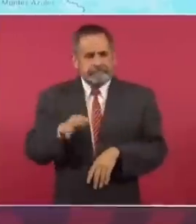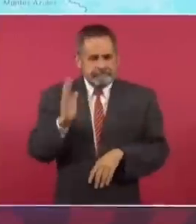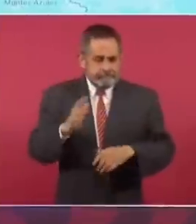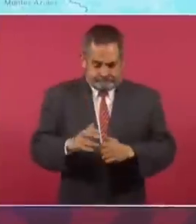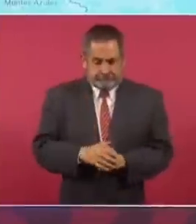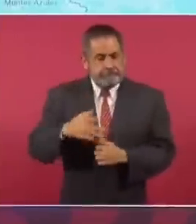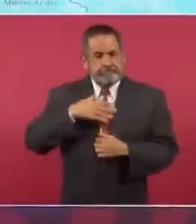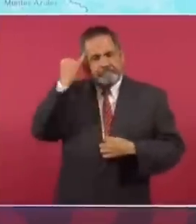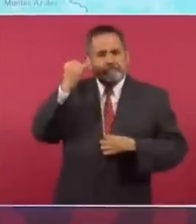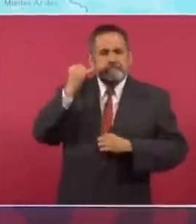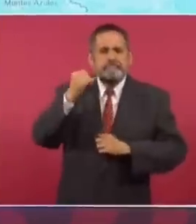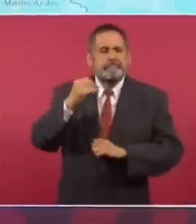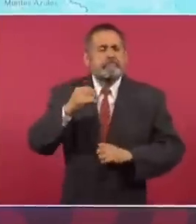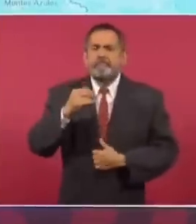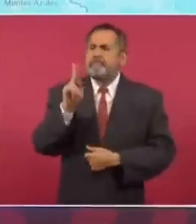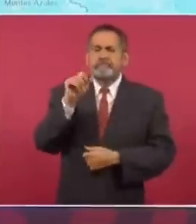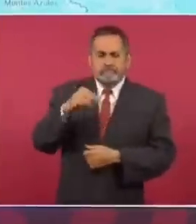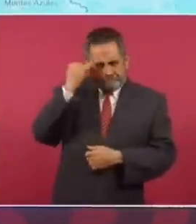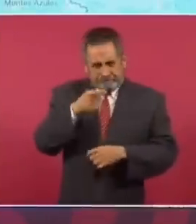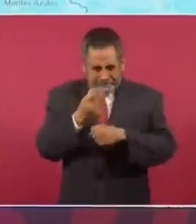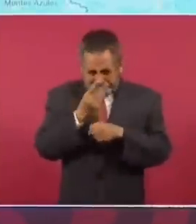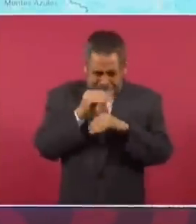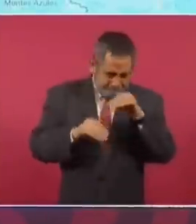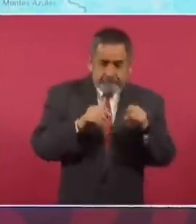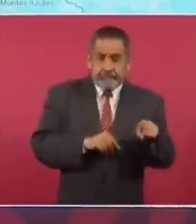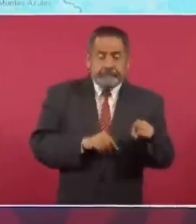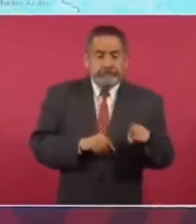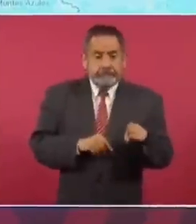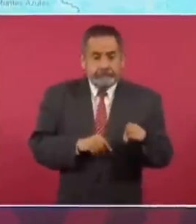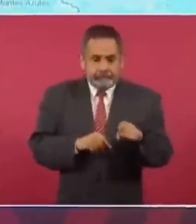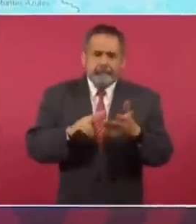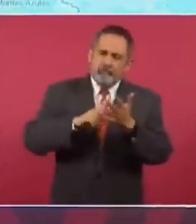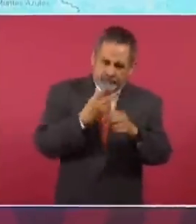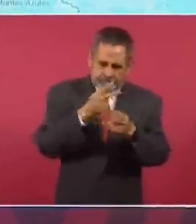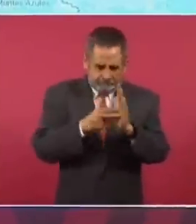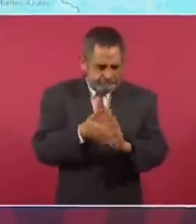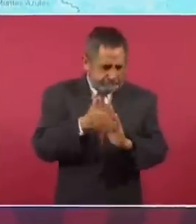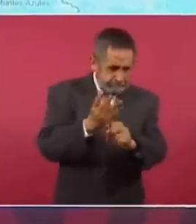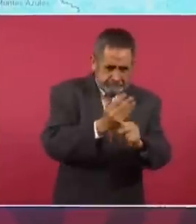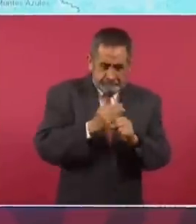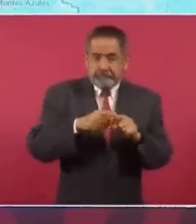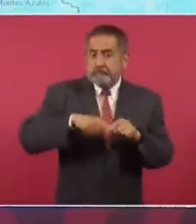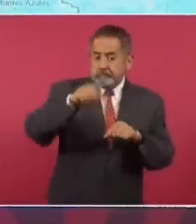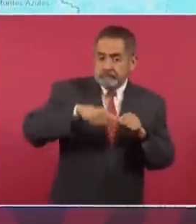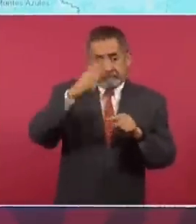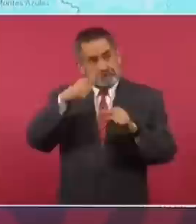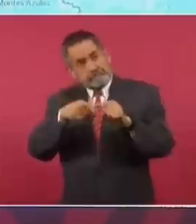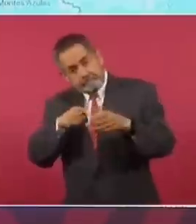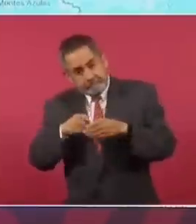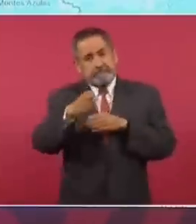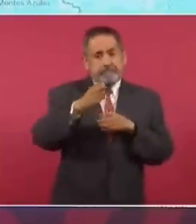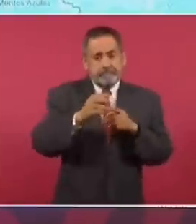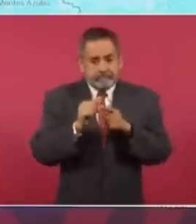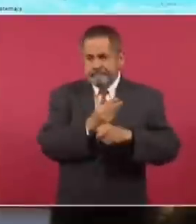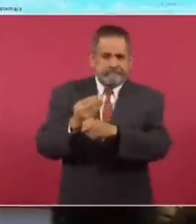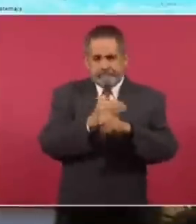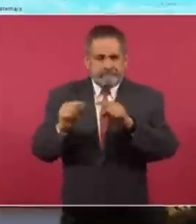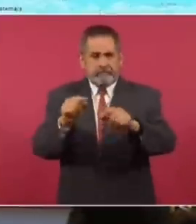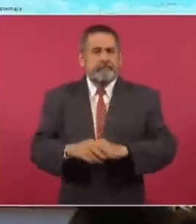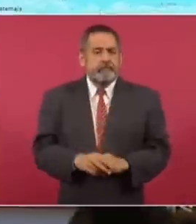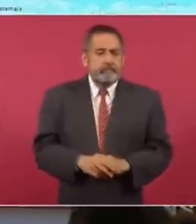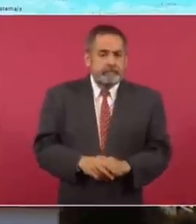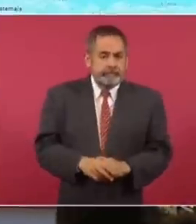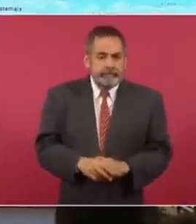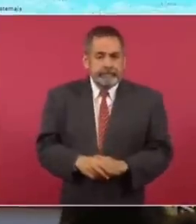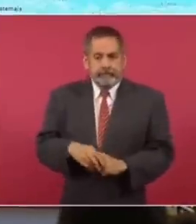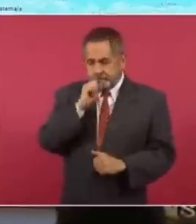Entonces el plan es la construcción o rehabilitación de este para cruzar el Istmo. Tenemos